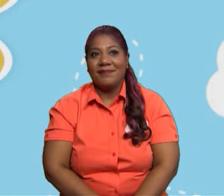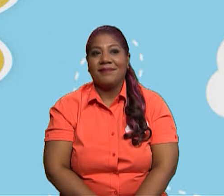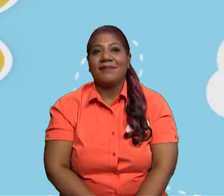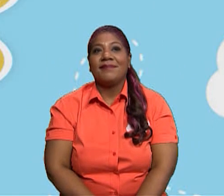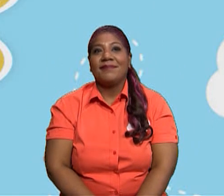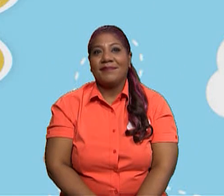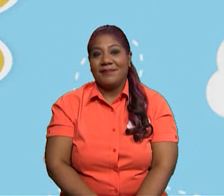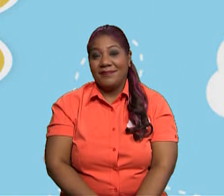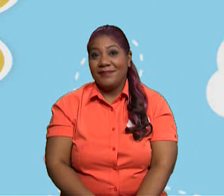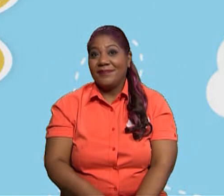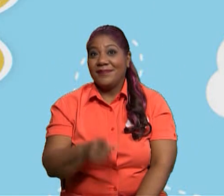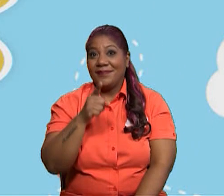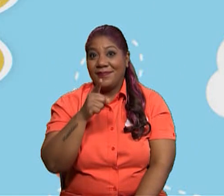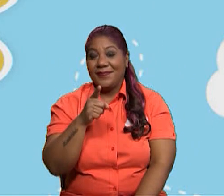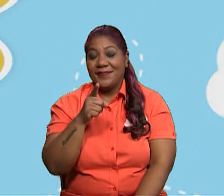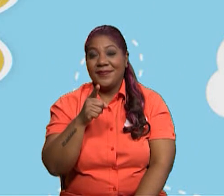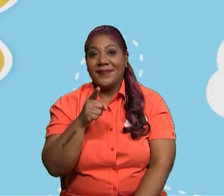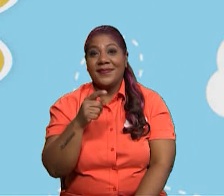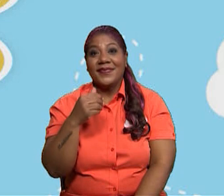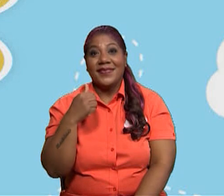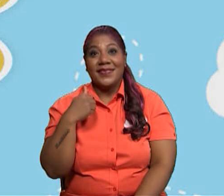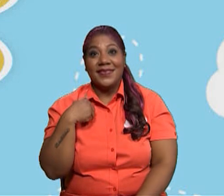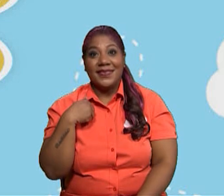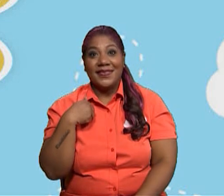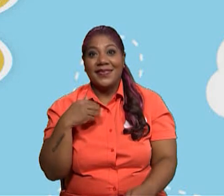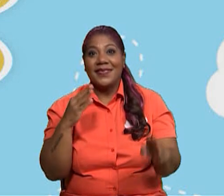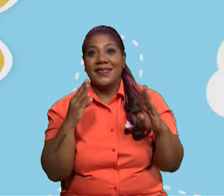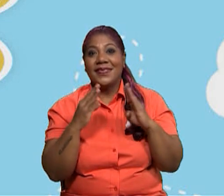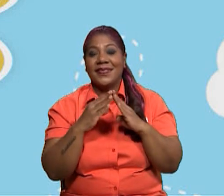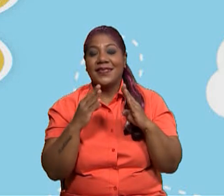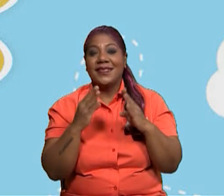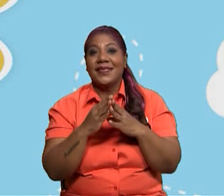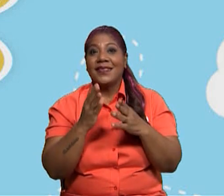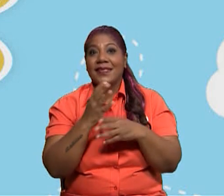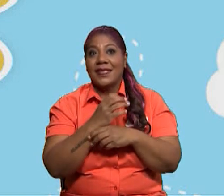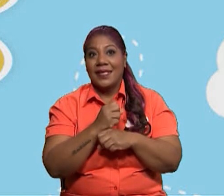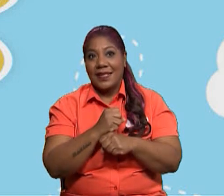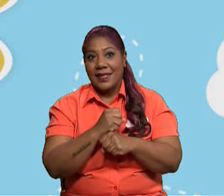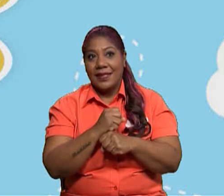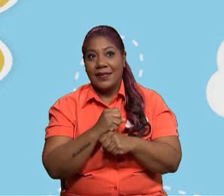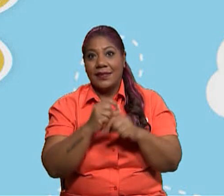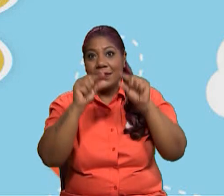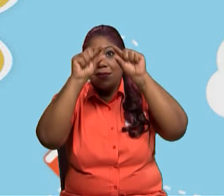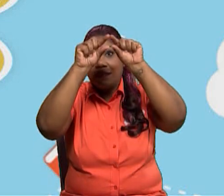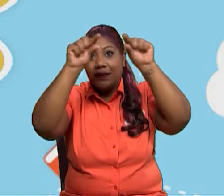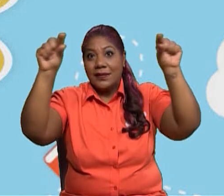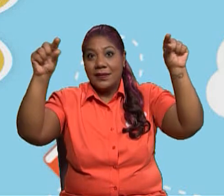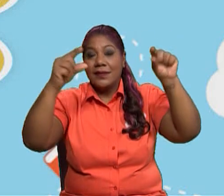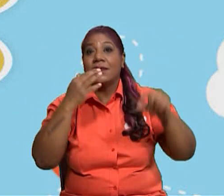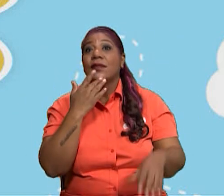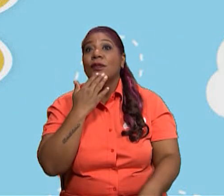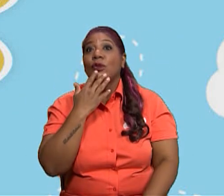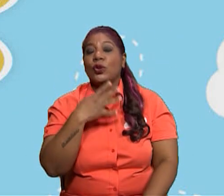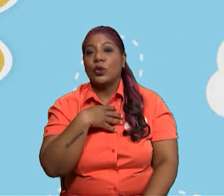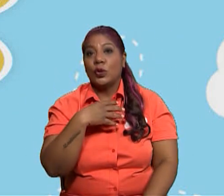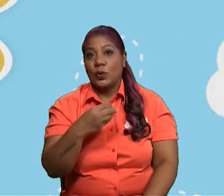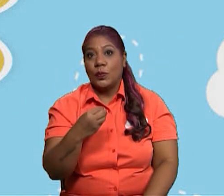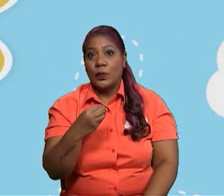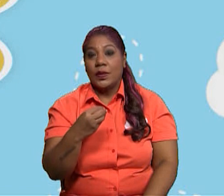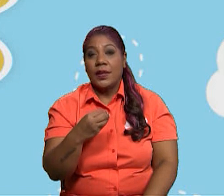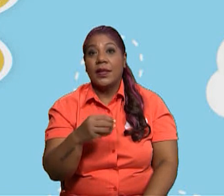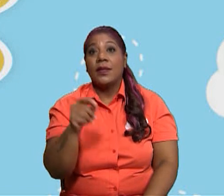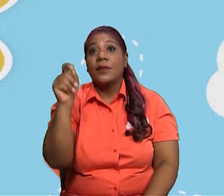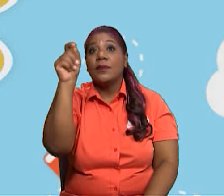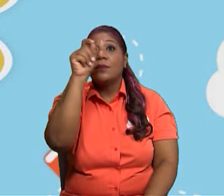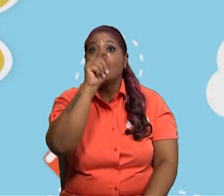En casa, te vas a tocar hacer este listado de palabras y vas a encerrar las palabras que son